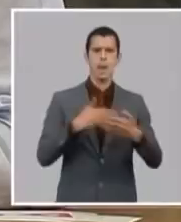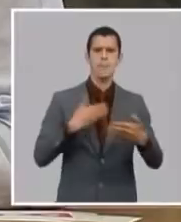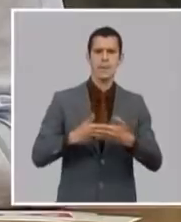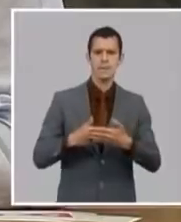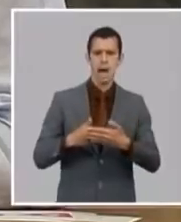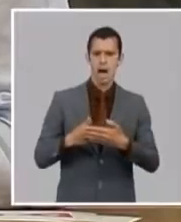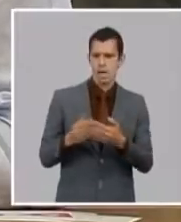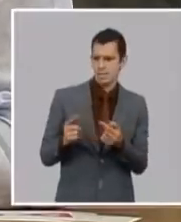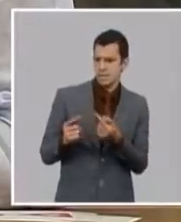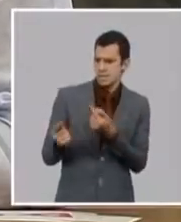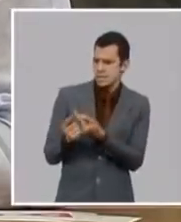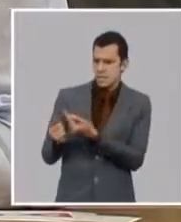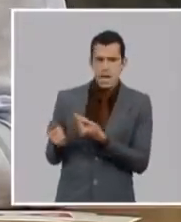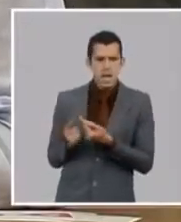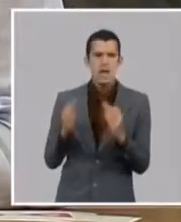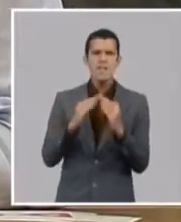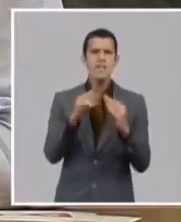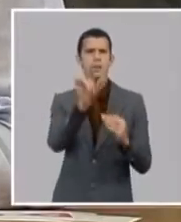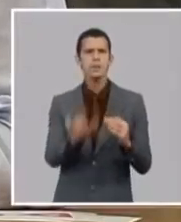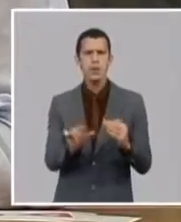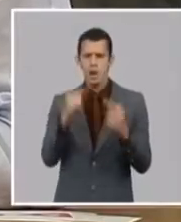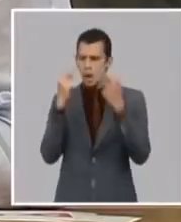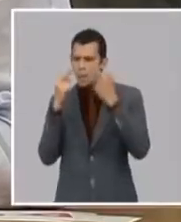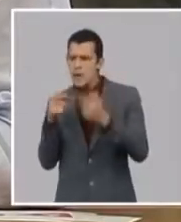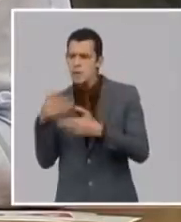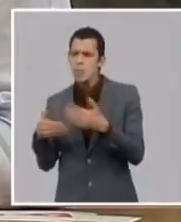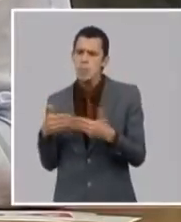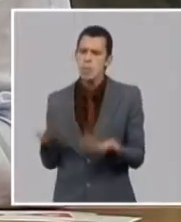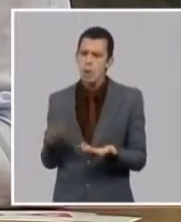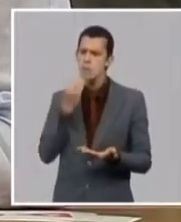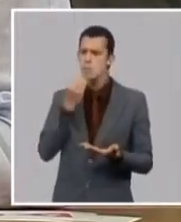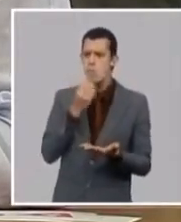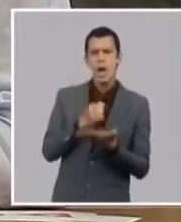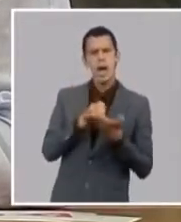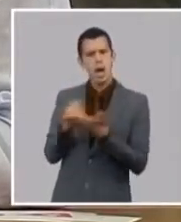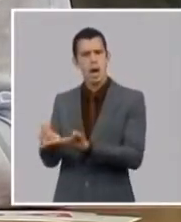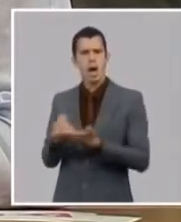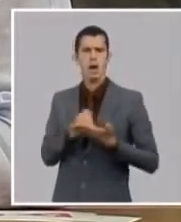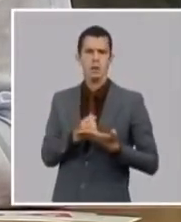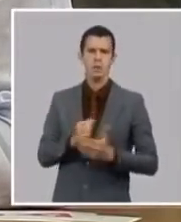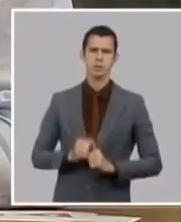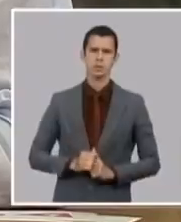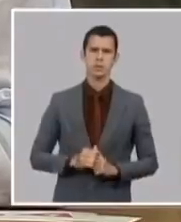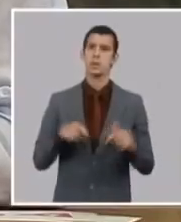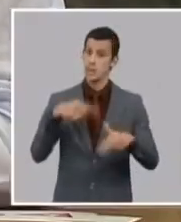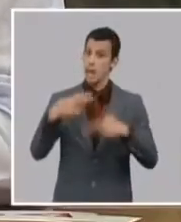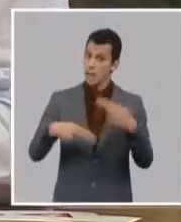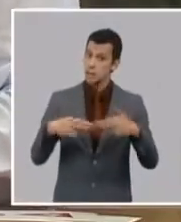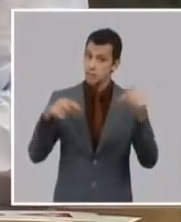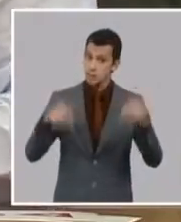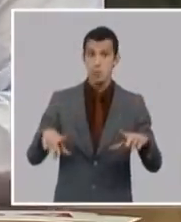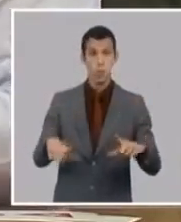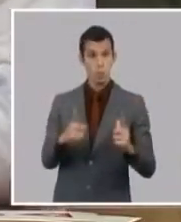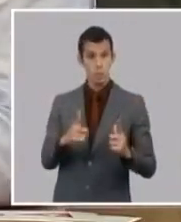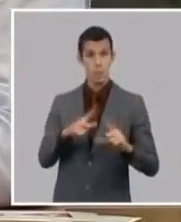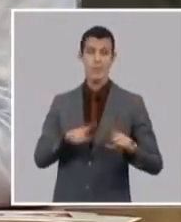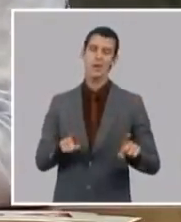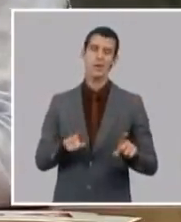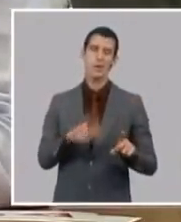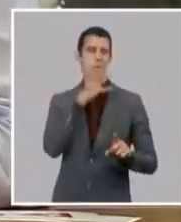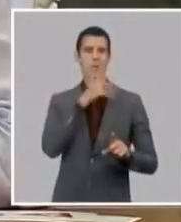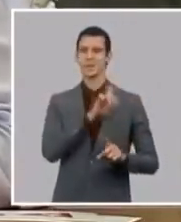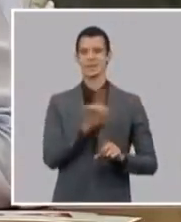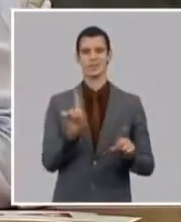la vida nos está demostrando que lo que hemos hecho es todavía insuficiente por lo tanto yo lo que estoy llamando a partir de los análisis estos